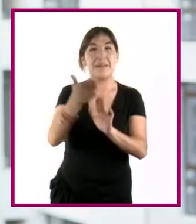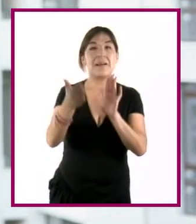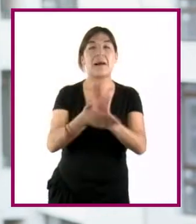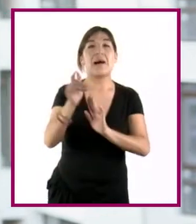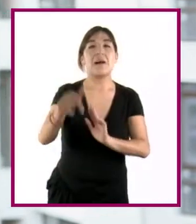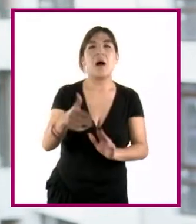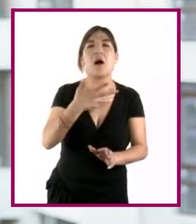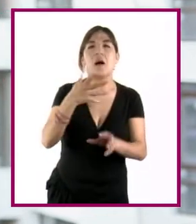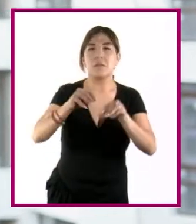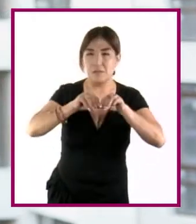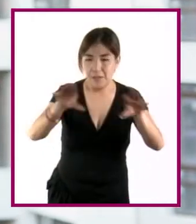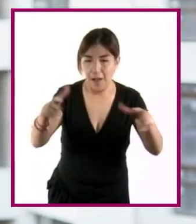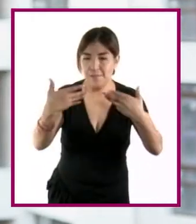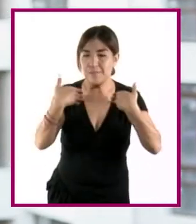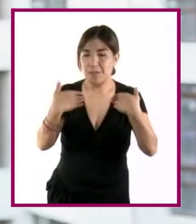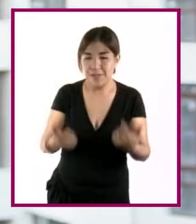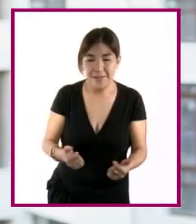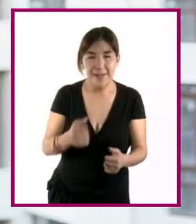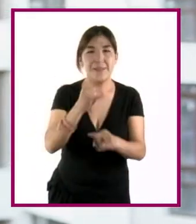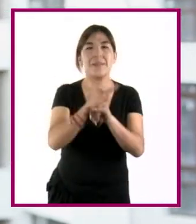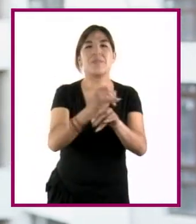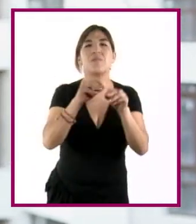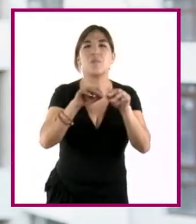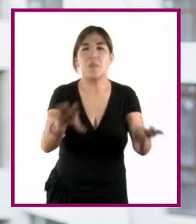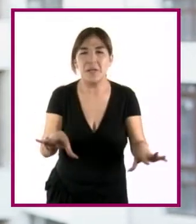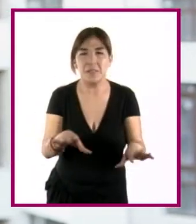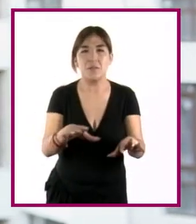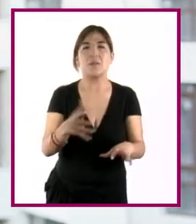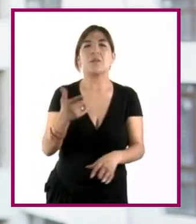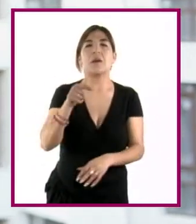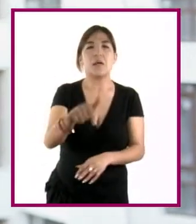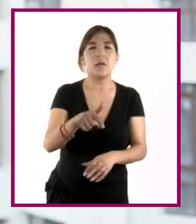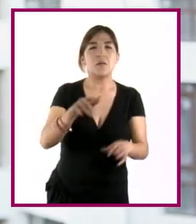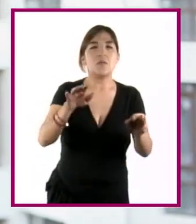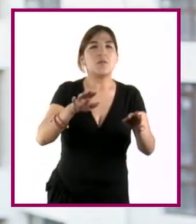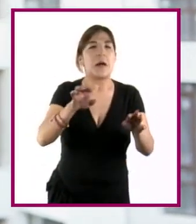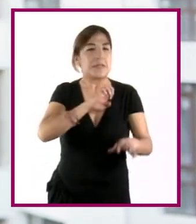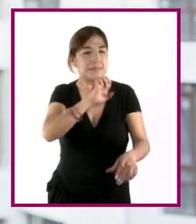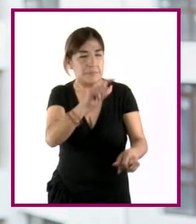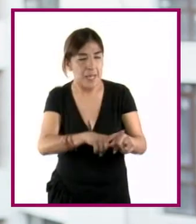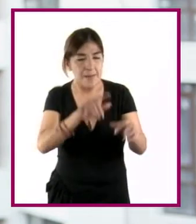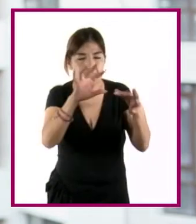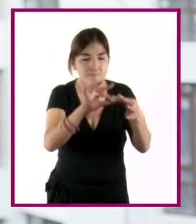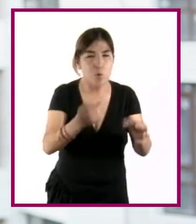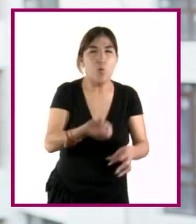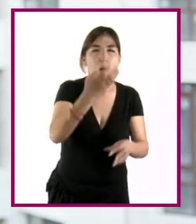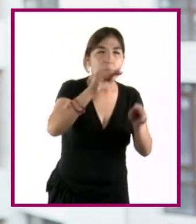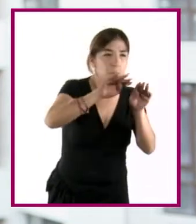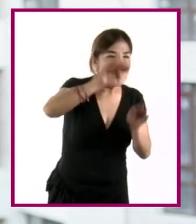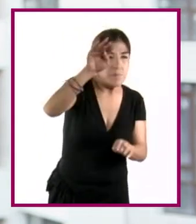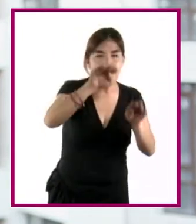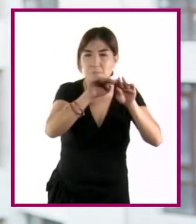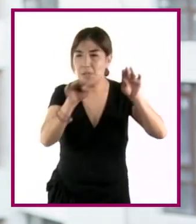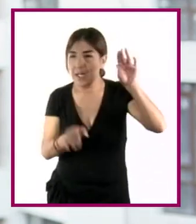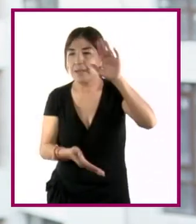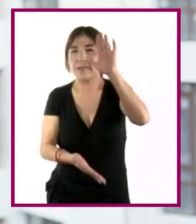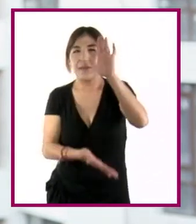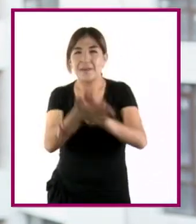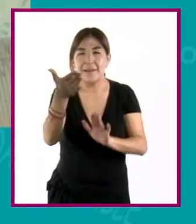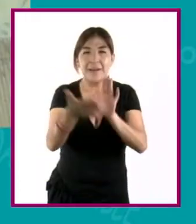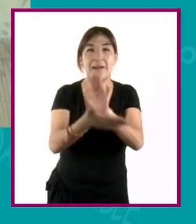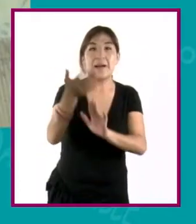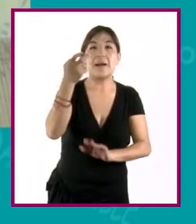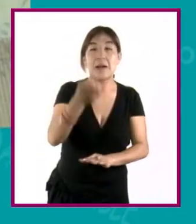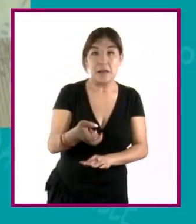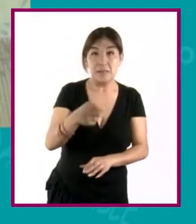en la representación, por qué hay una identificación de las especificaciones que el plano está representando y que permiten a quien